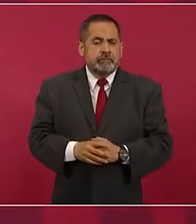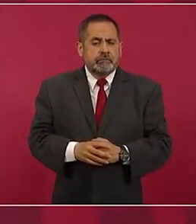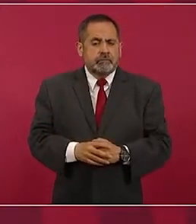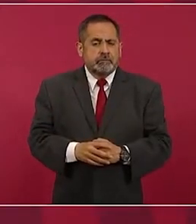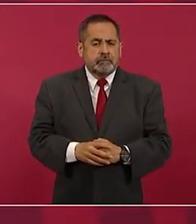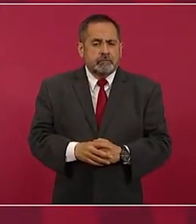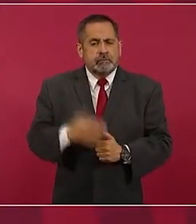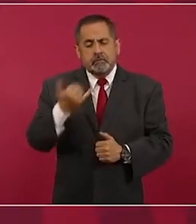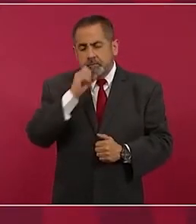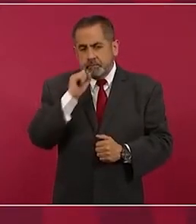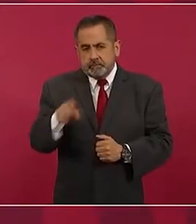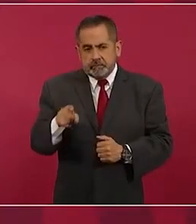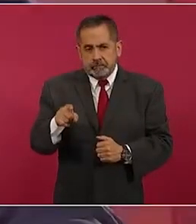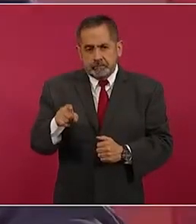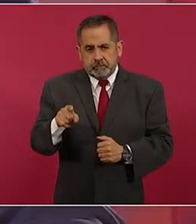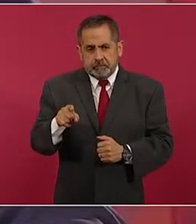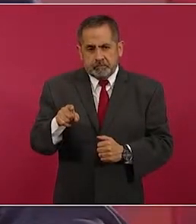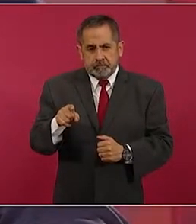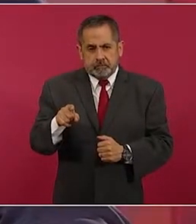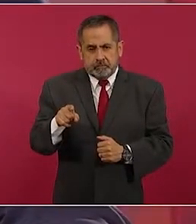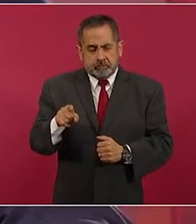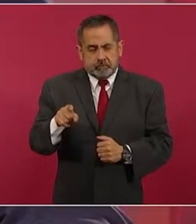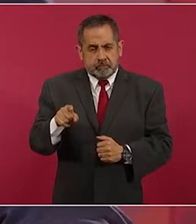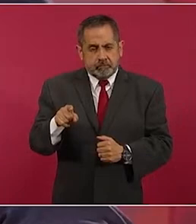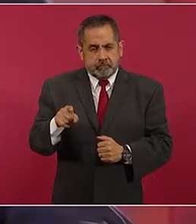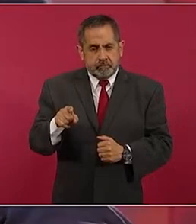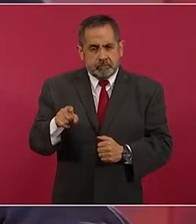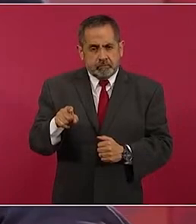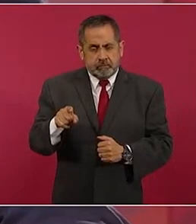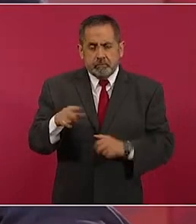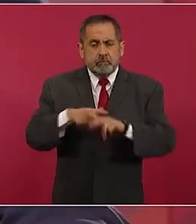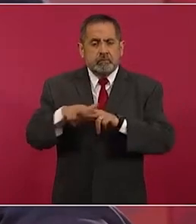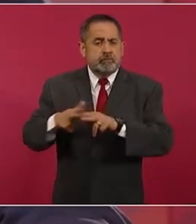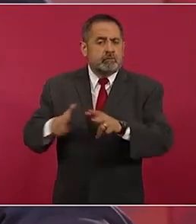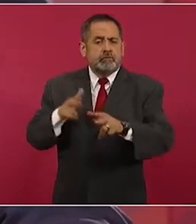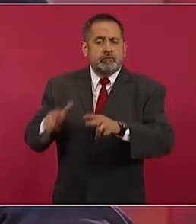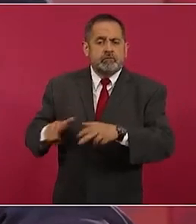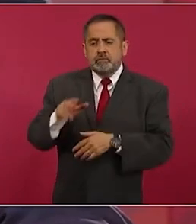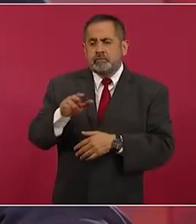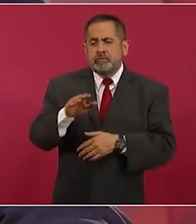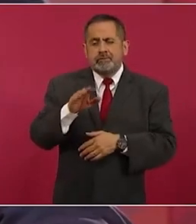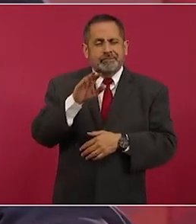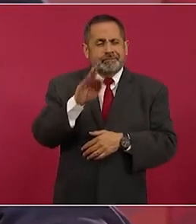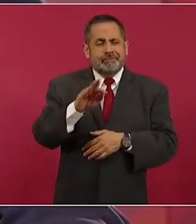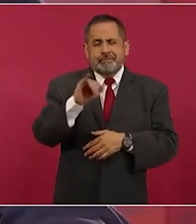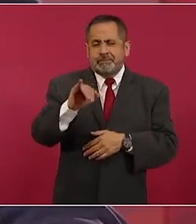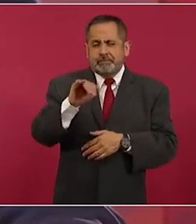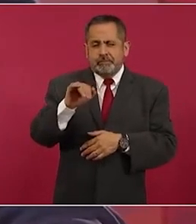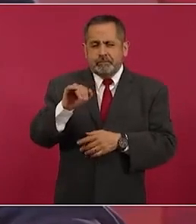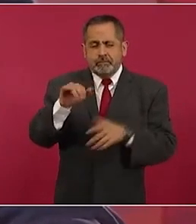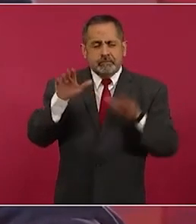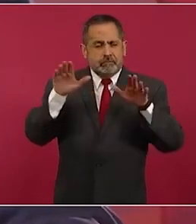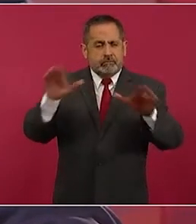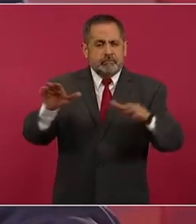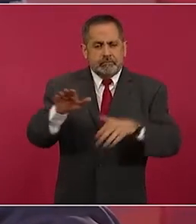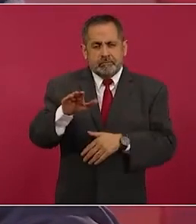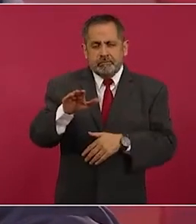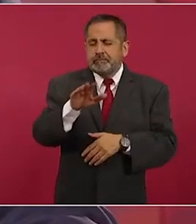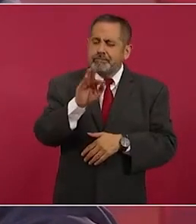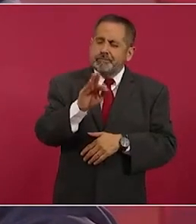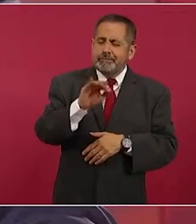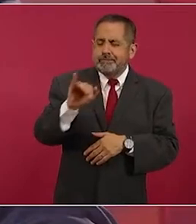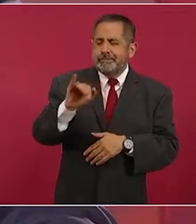y como el tren Felipe Ángeles, digo, perdón, como el aeropuerto Felipe